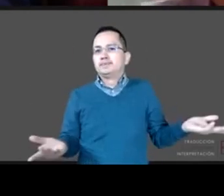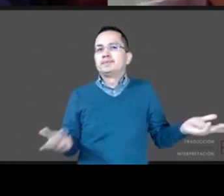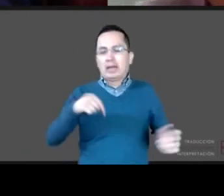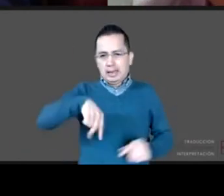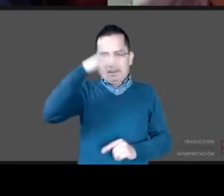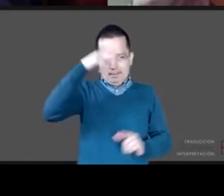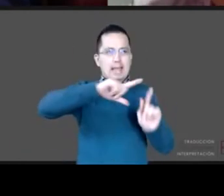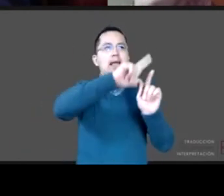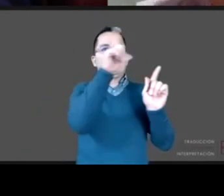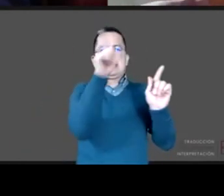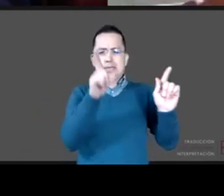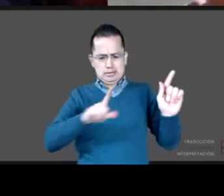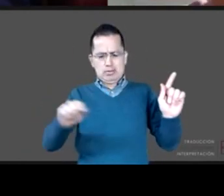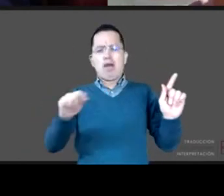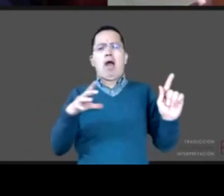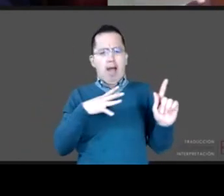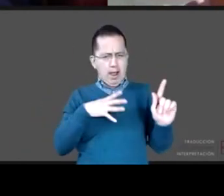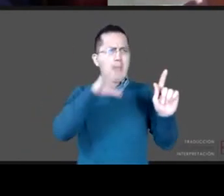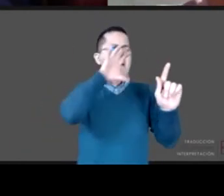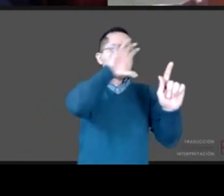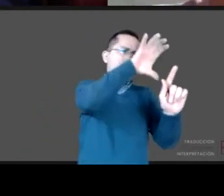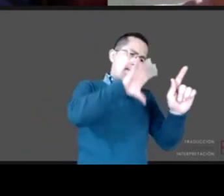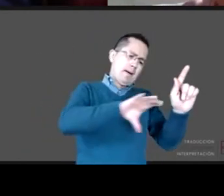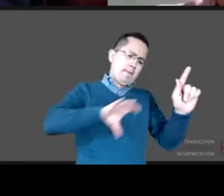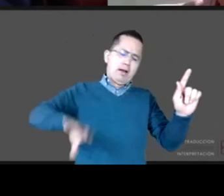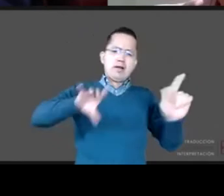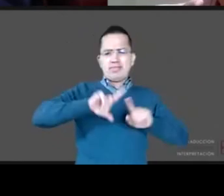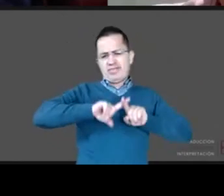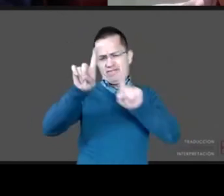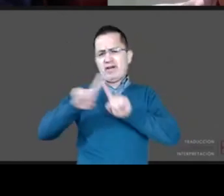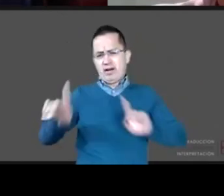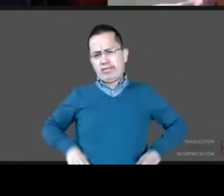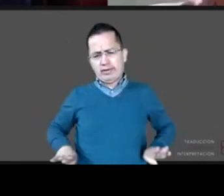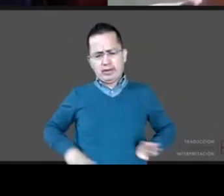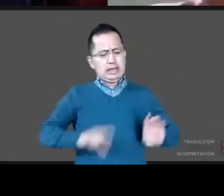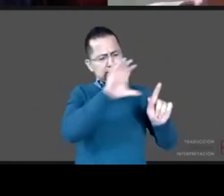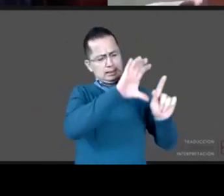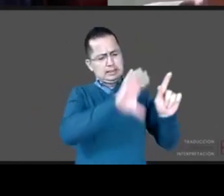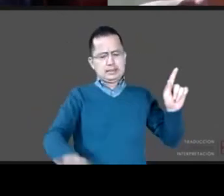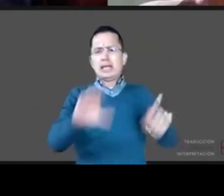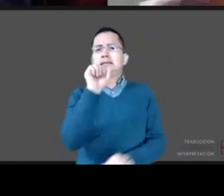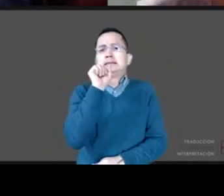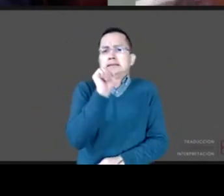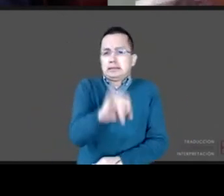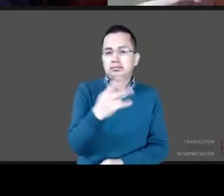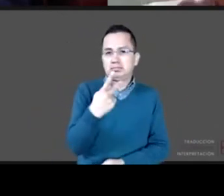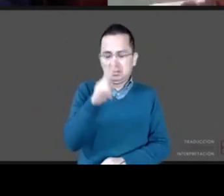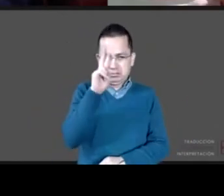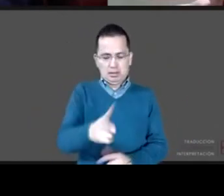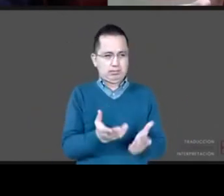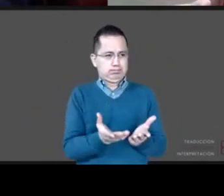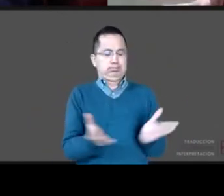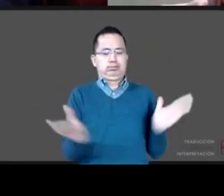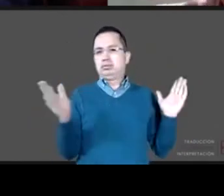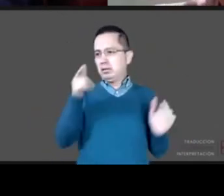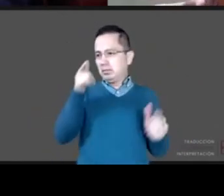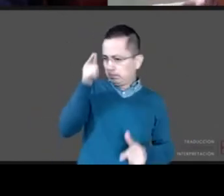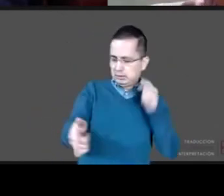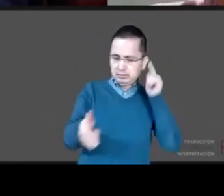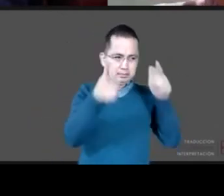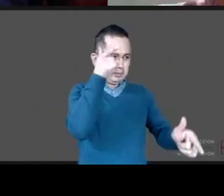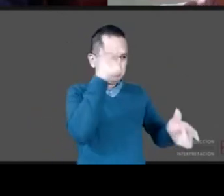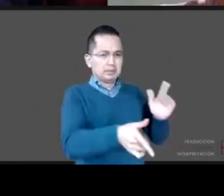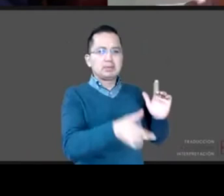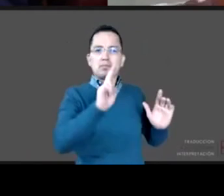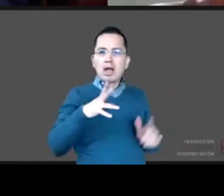mosaico, pero también tiene esta heterogeneidad estructural en el ámbito económico, en el ámbito geográfico, en el ámbito productivo, en el